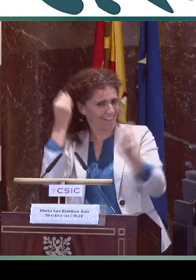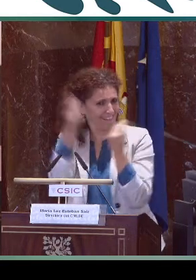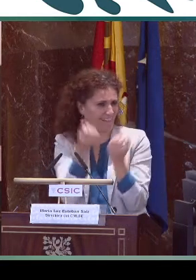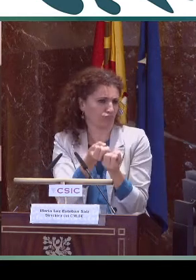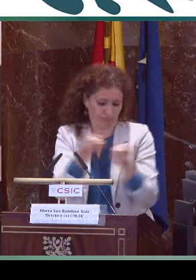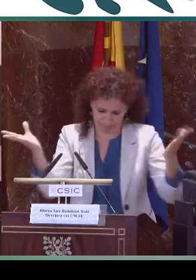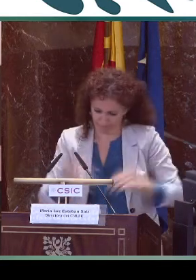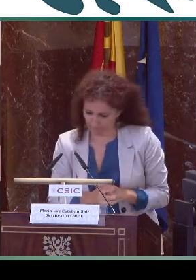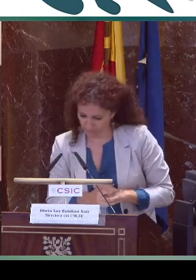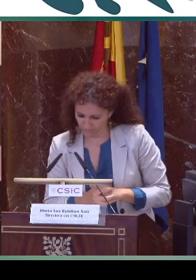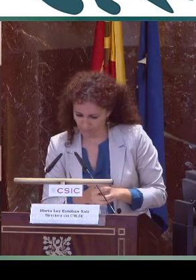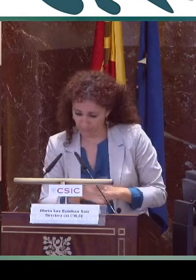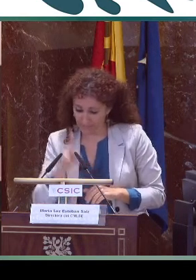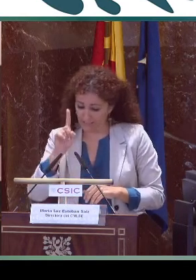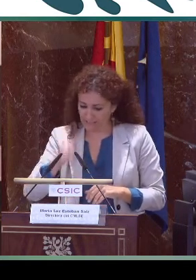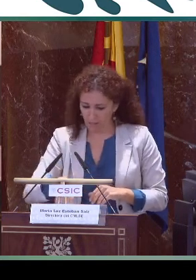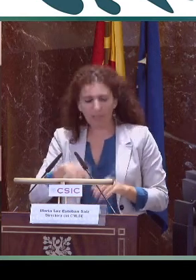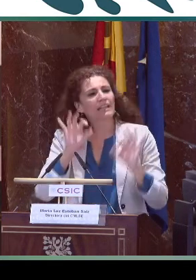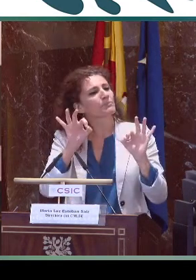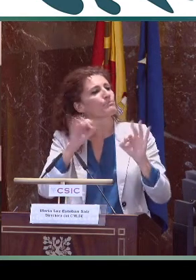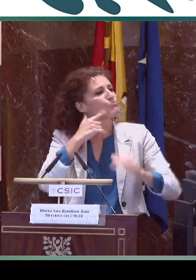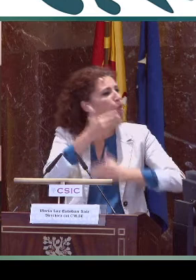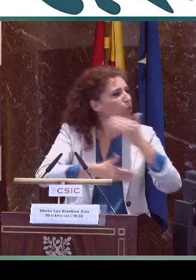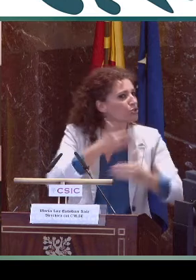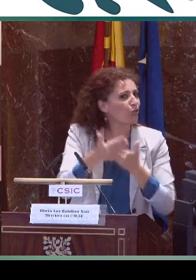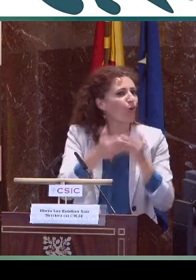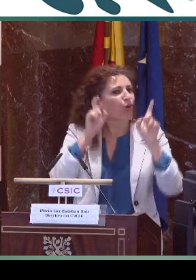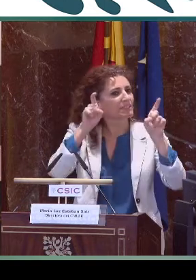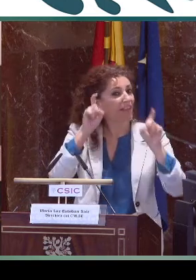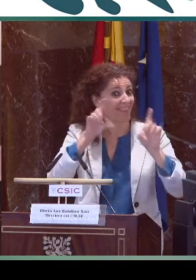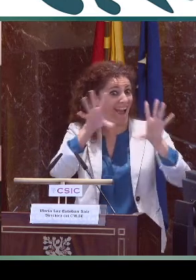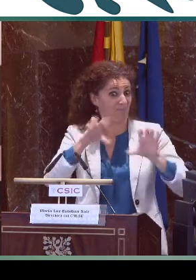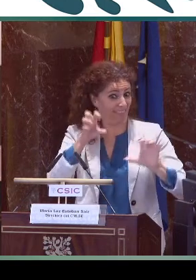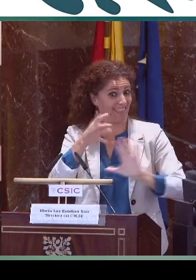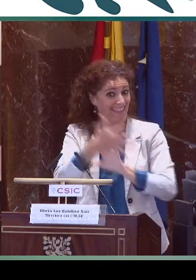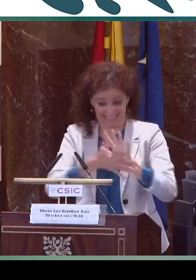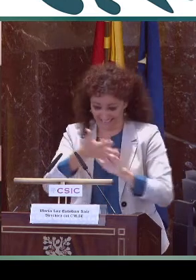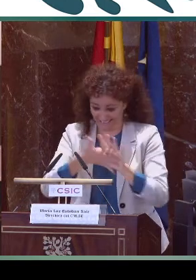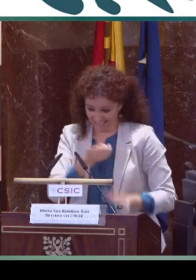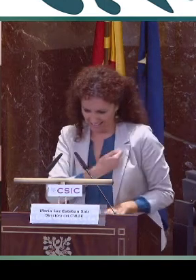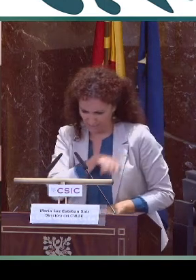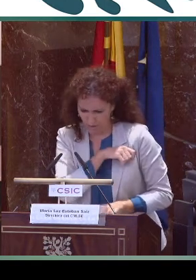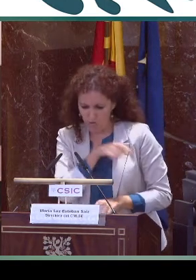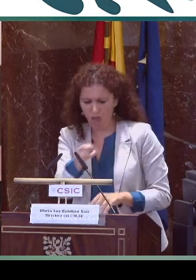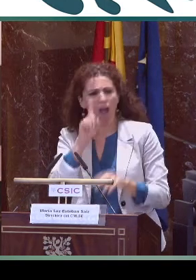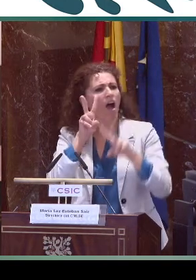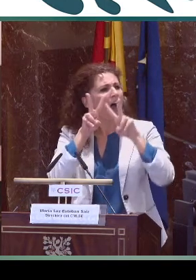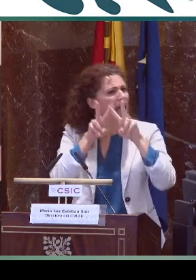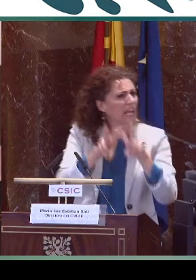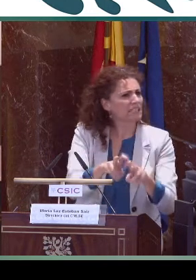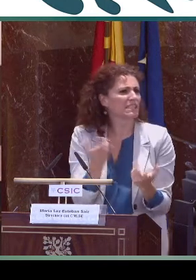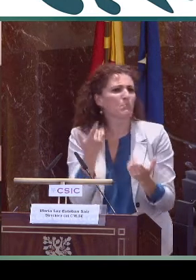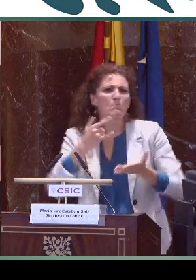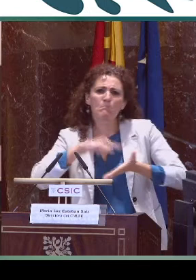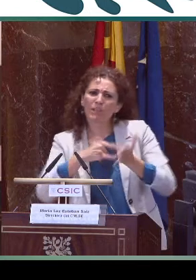con investigaciones y procesos de adquisición de las lenguas orales. En el proceso de enseñanza y aprendizaje de esta